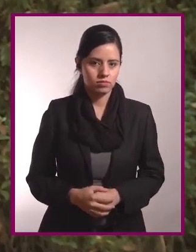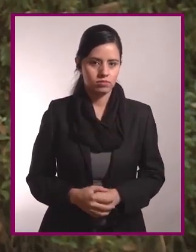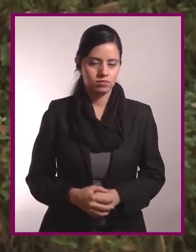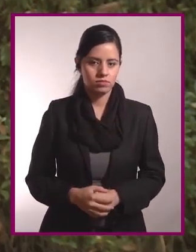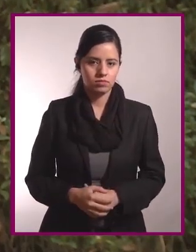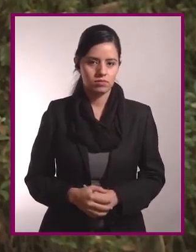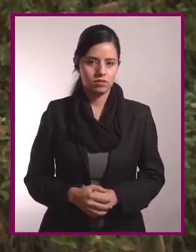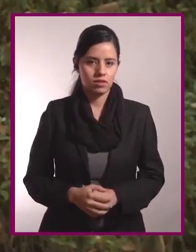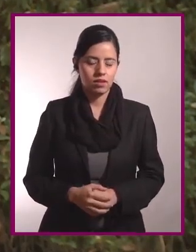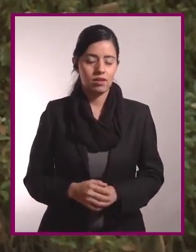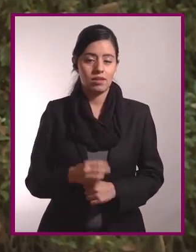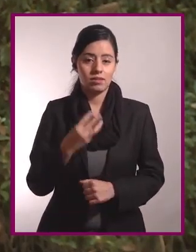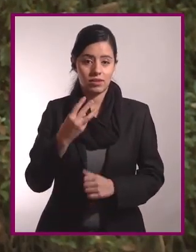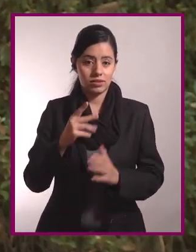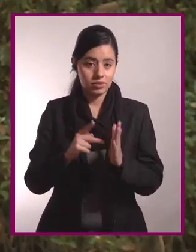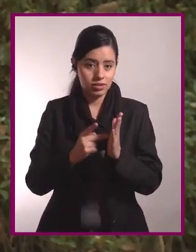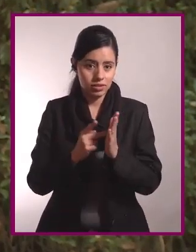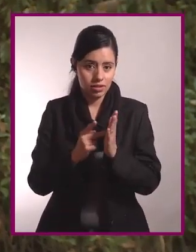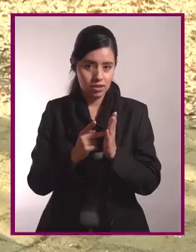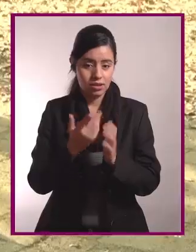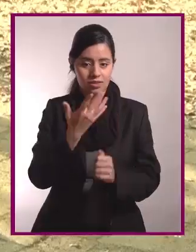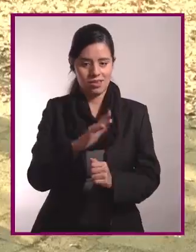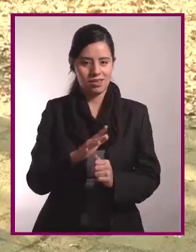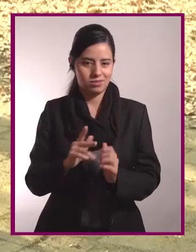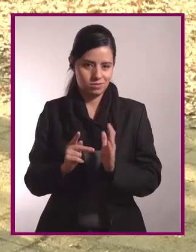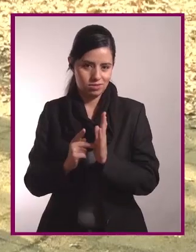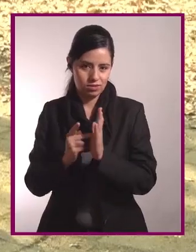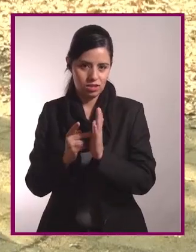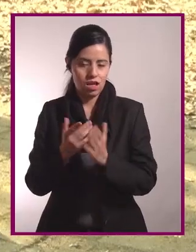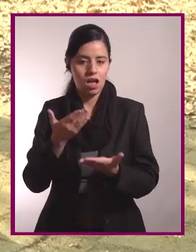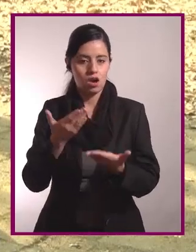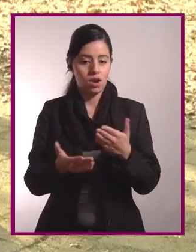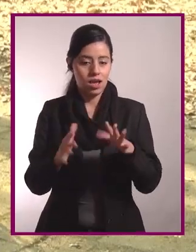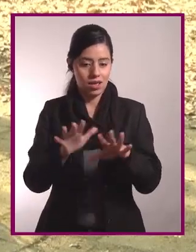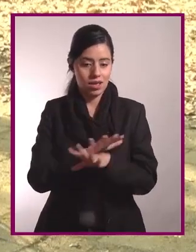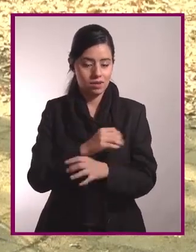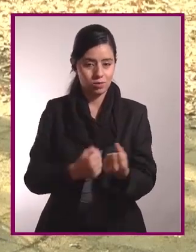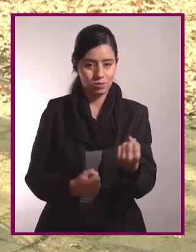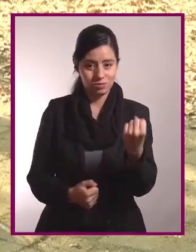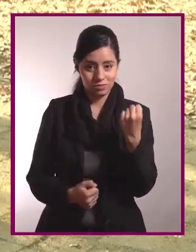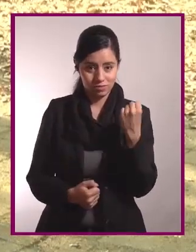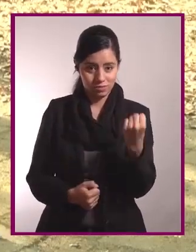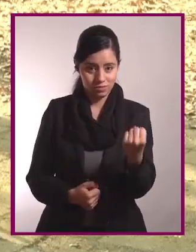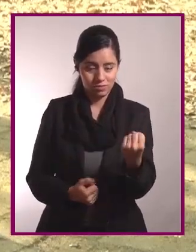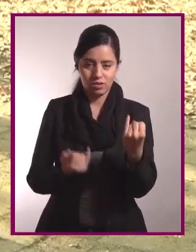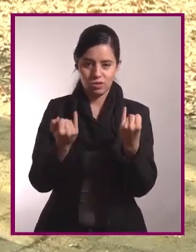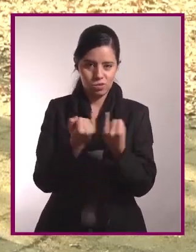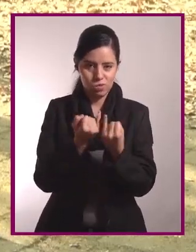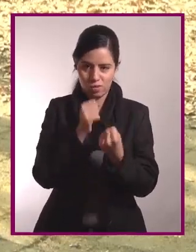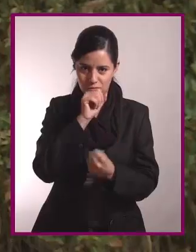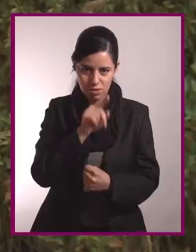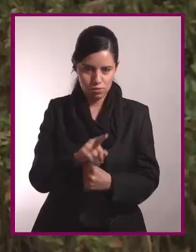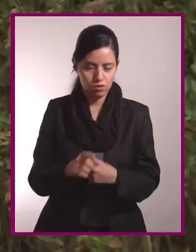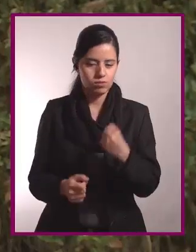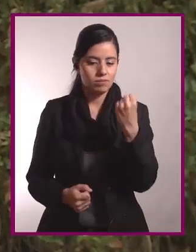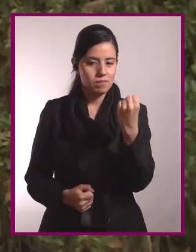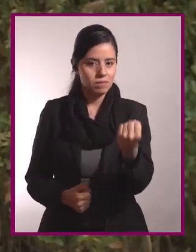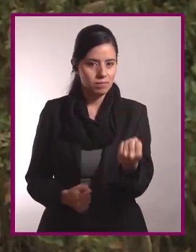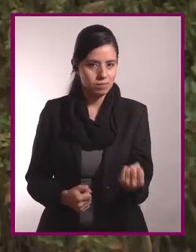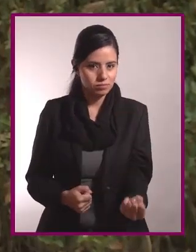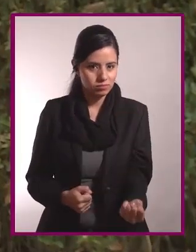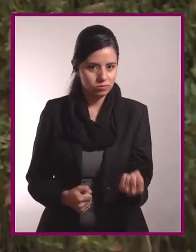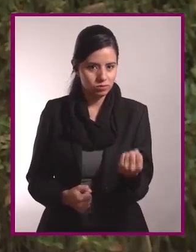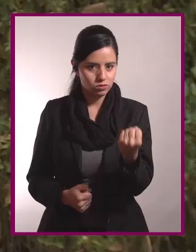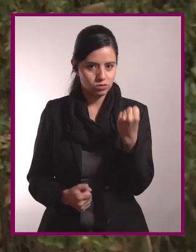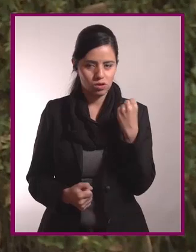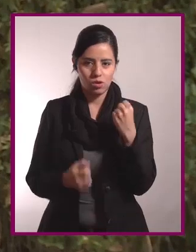Tres series con 10 repeticiones. Ahora cambio. Igual. Bajo. Subo.